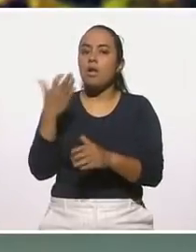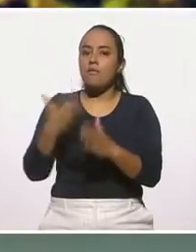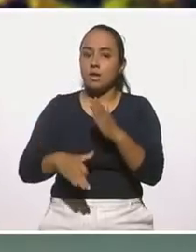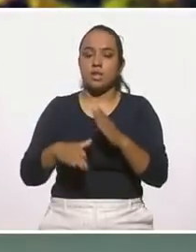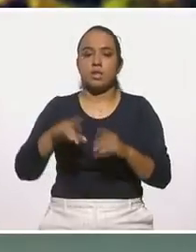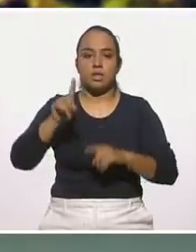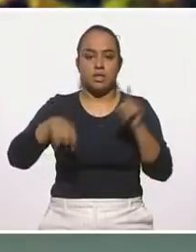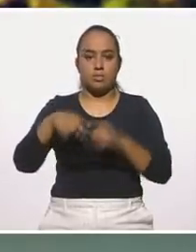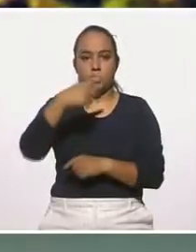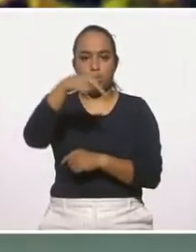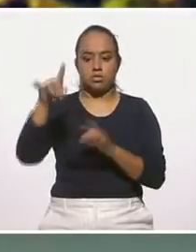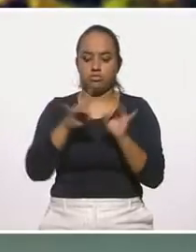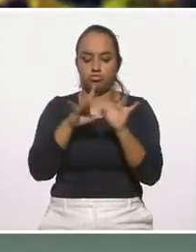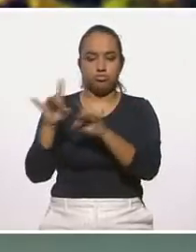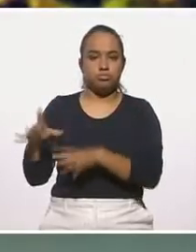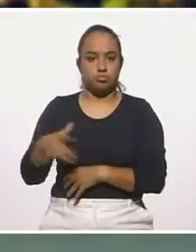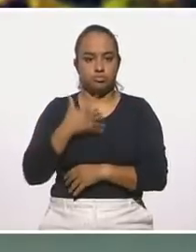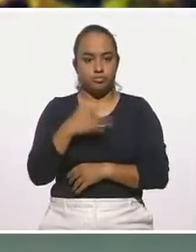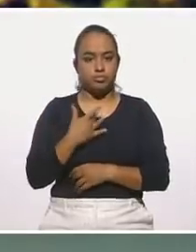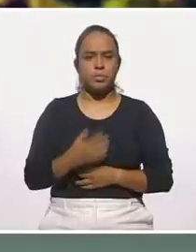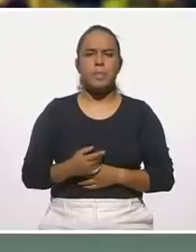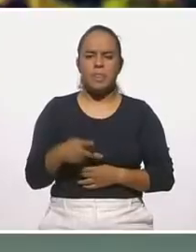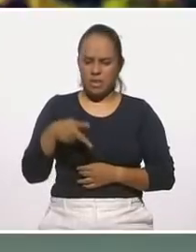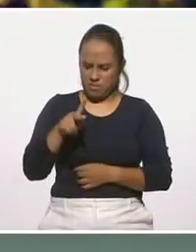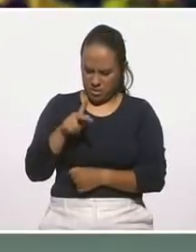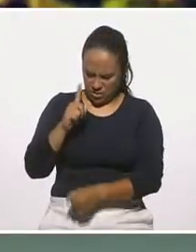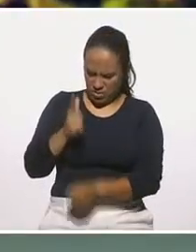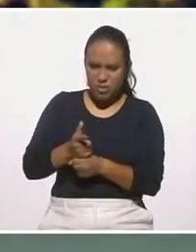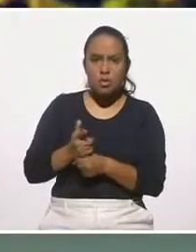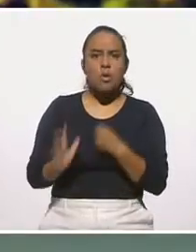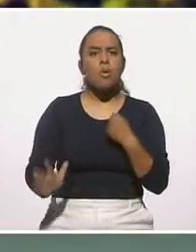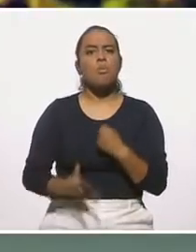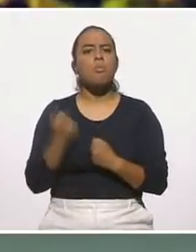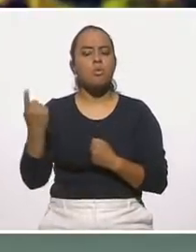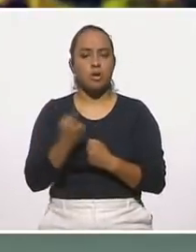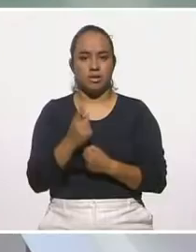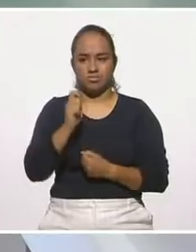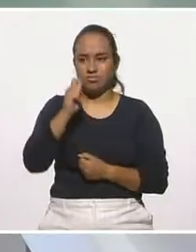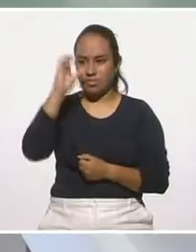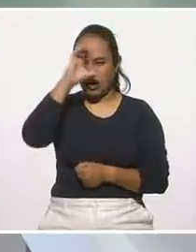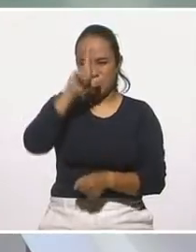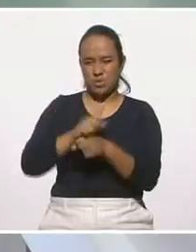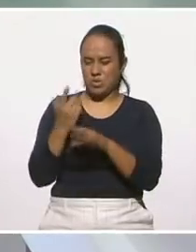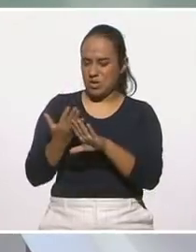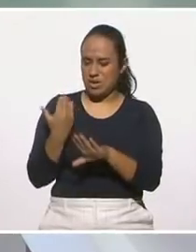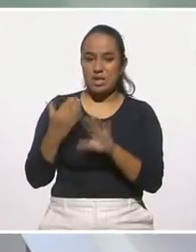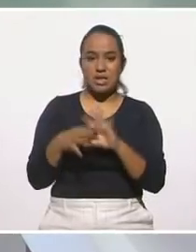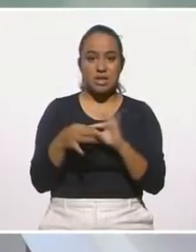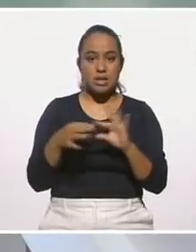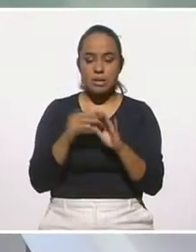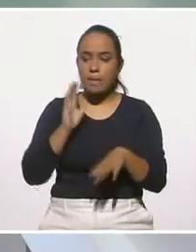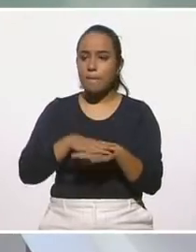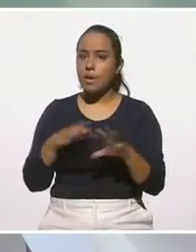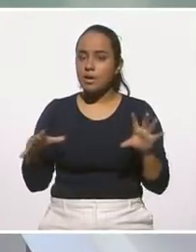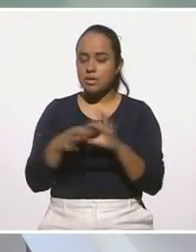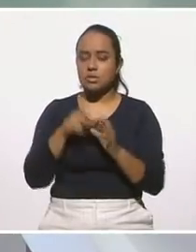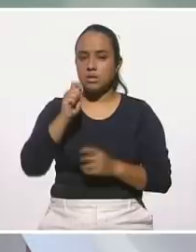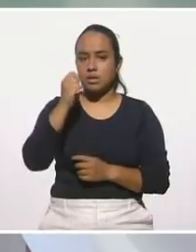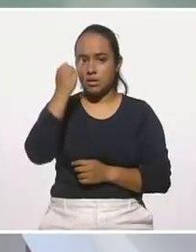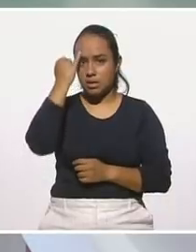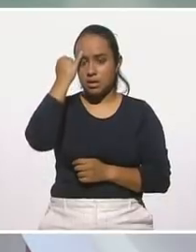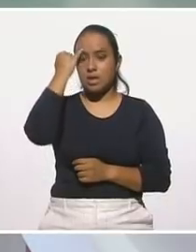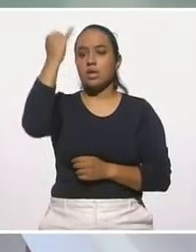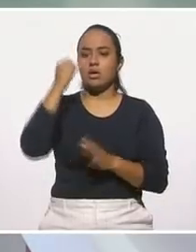acuerdo a la situación que estés viviendo. Y digo identificación porque esta parte cultural que comentaba hace rato y que se vincula mucho con esta idea de